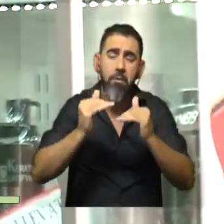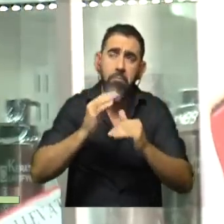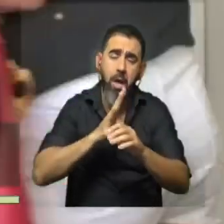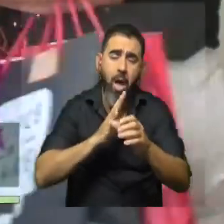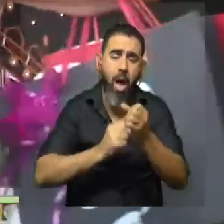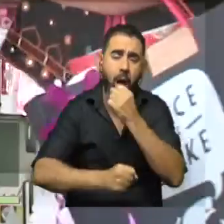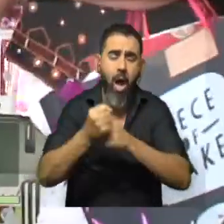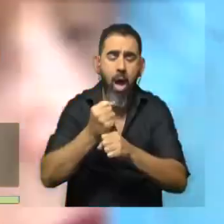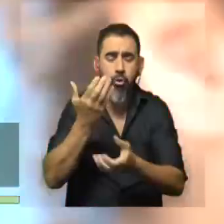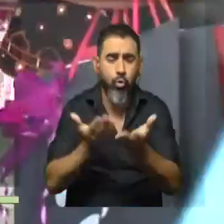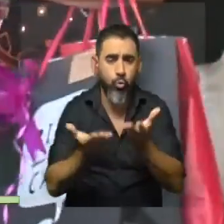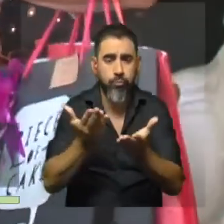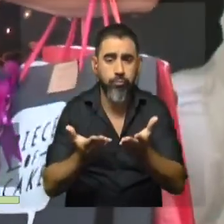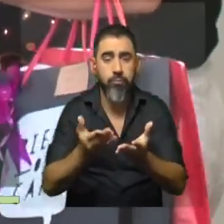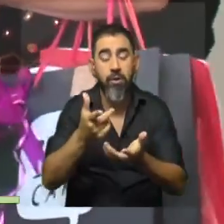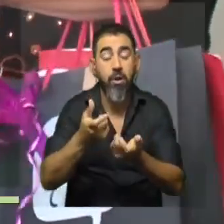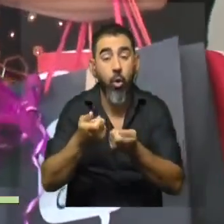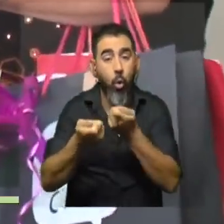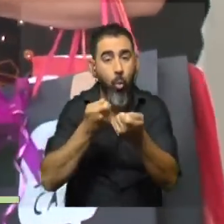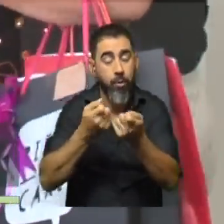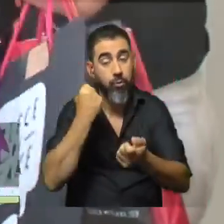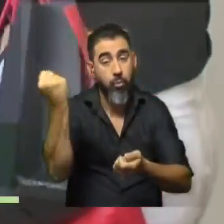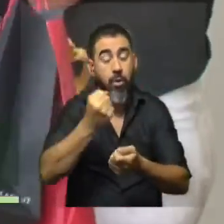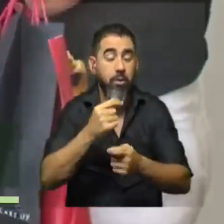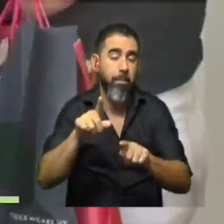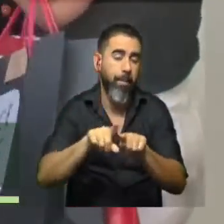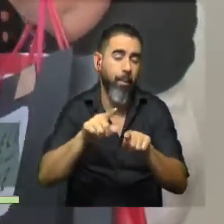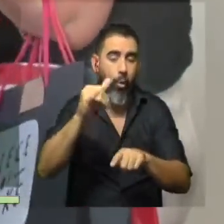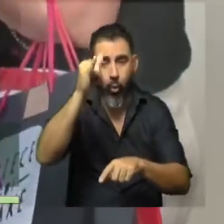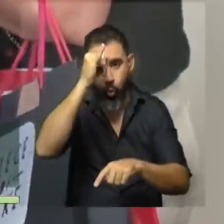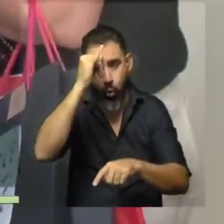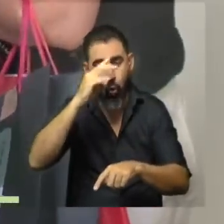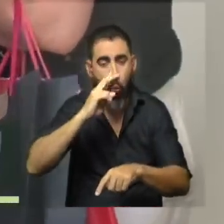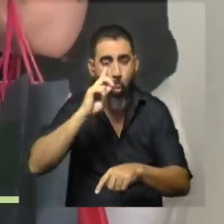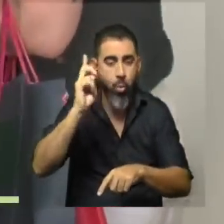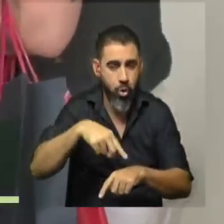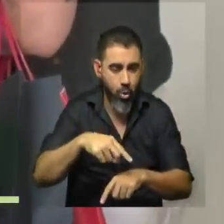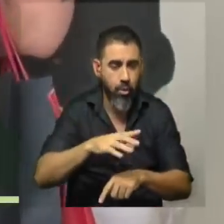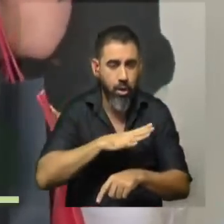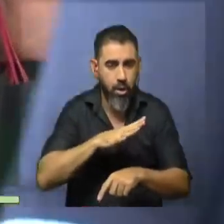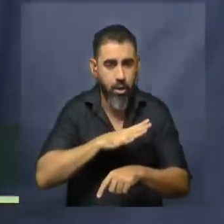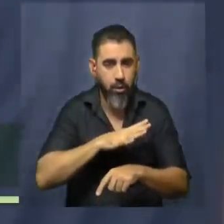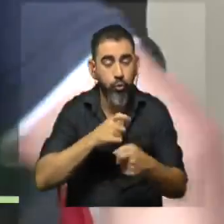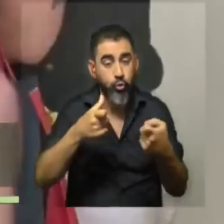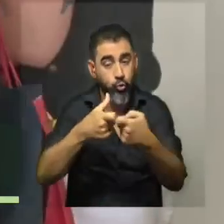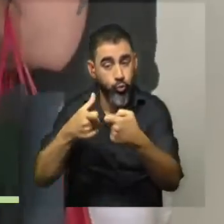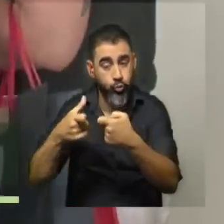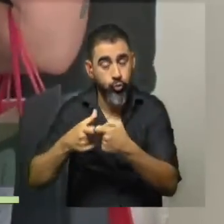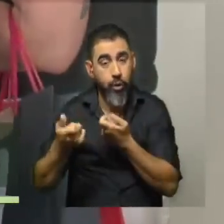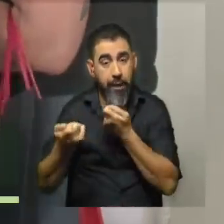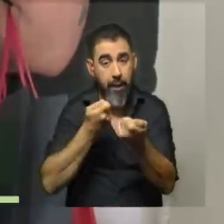años. Bien, este es un polo comercial importante, al igual que Colón, por ejemplo, la Unión también, donde tienen fuertes asociaciones de